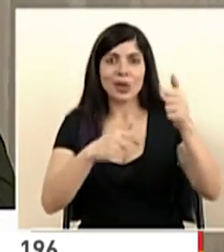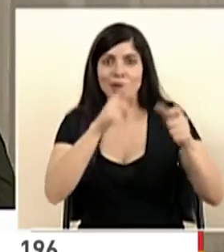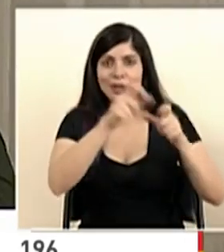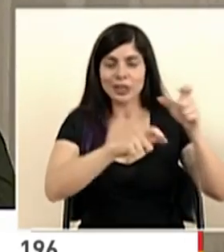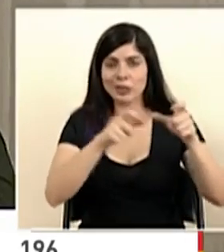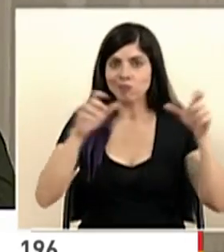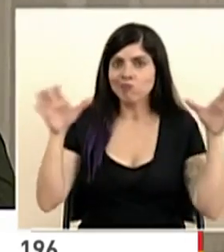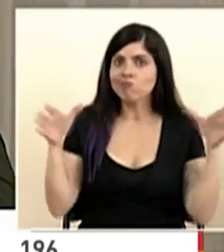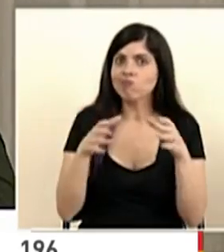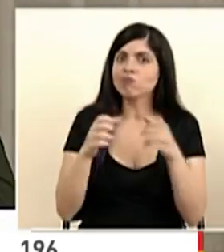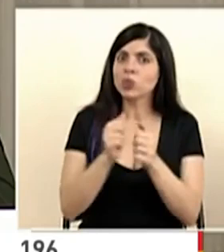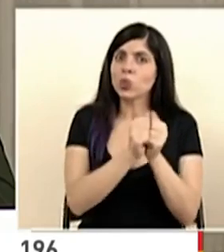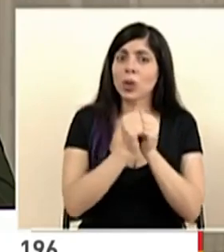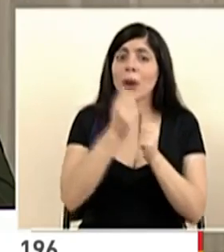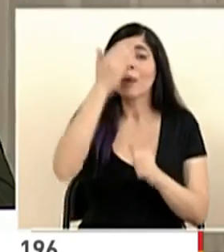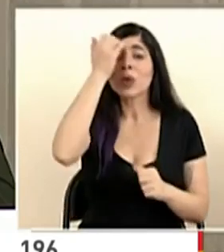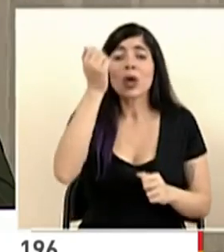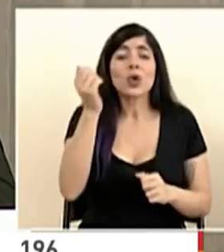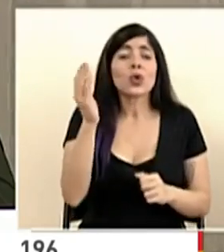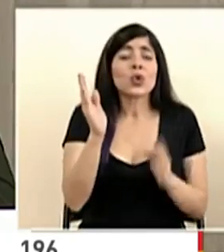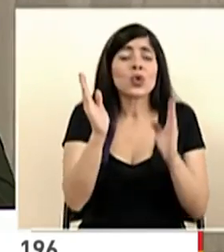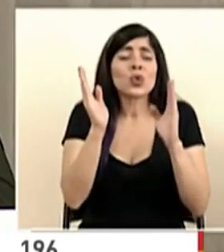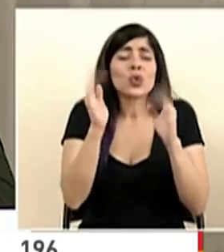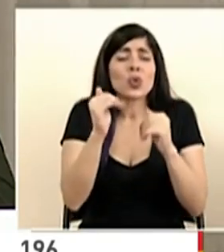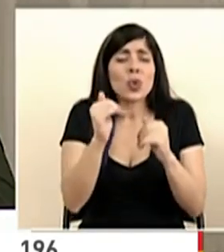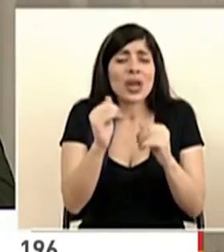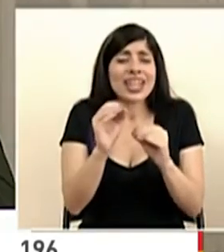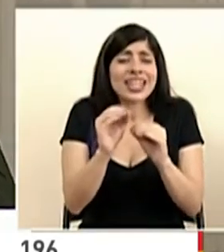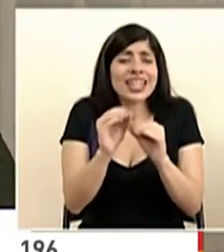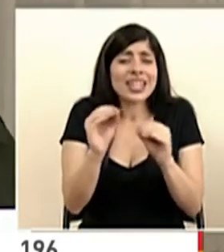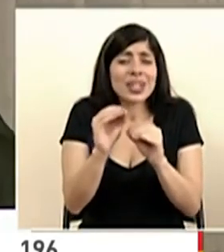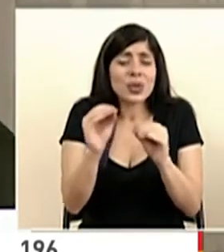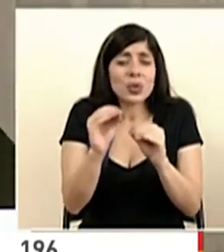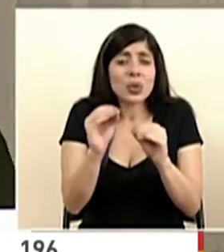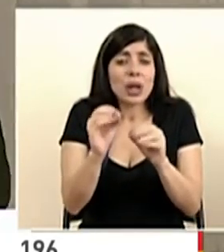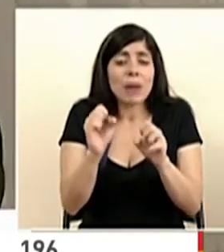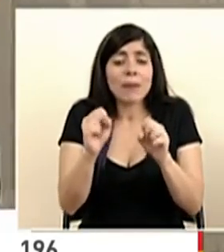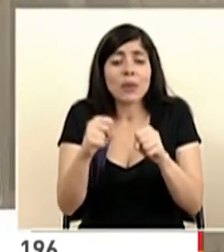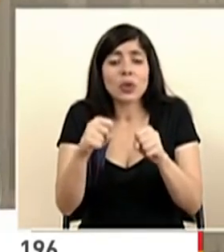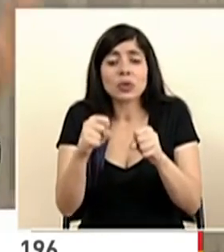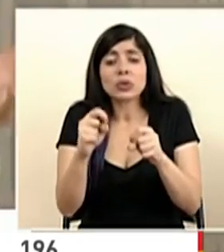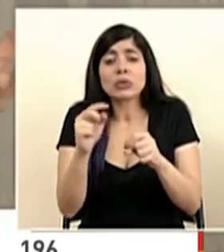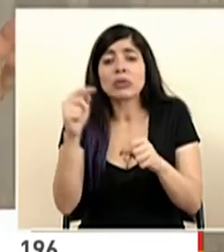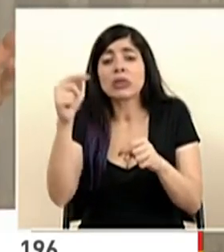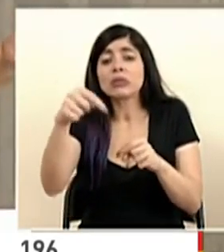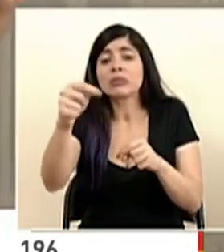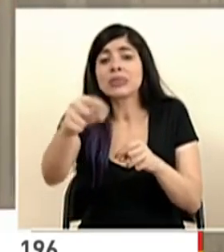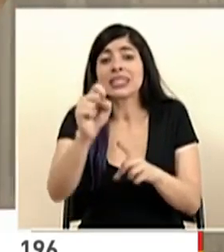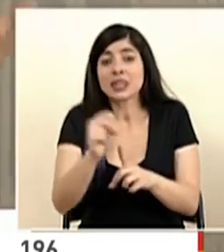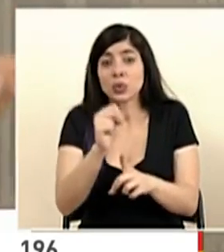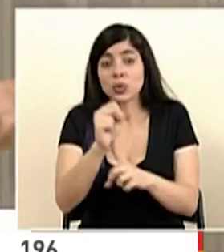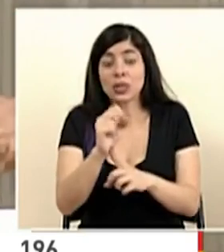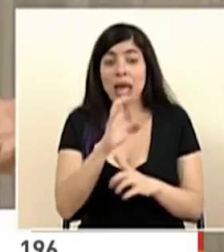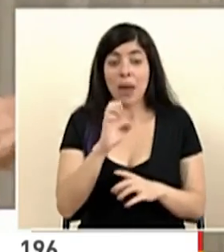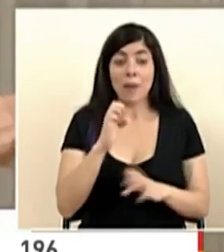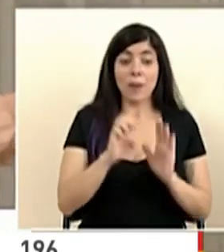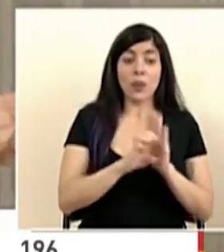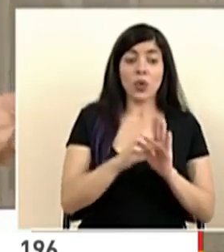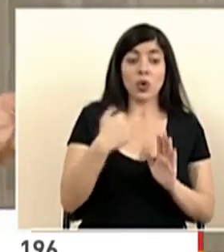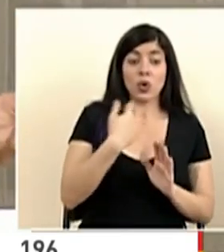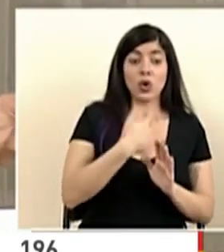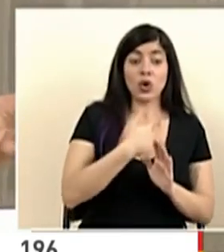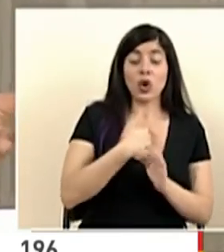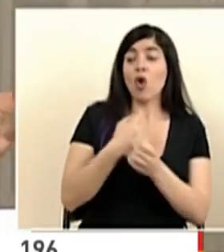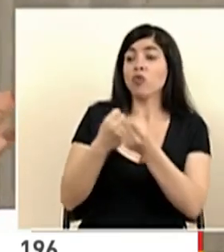actores. ¿Por qué no hay un escenario en el que la Caja le demos el respaldo